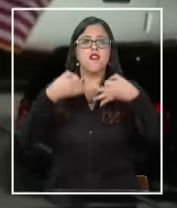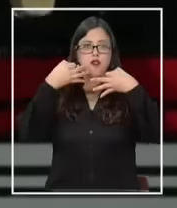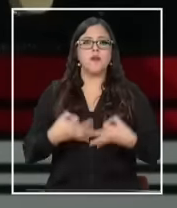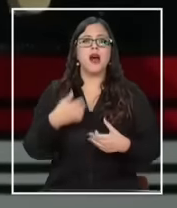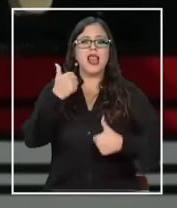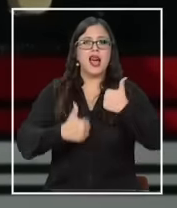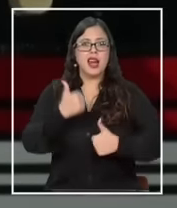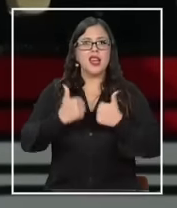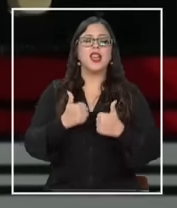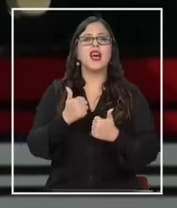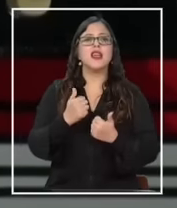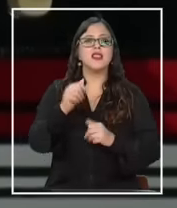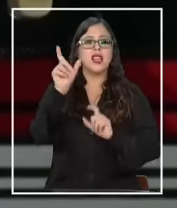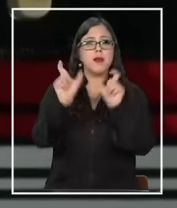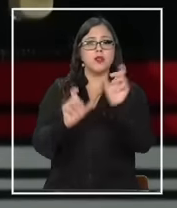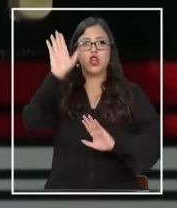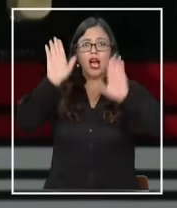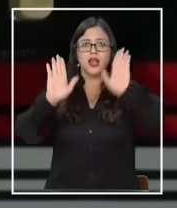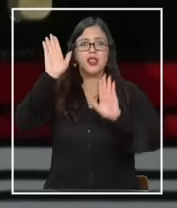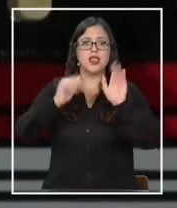buscan llegar a la Casa Blanca